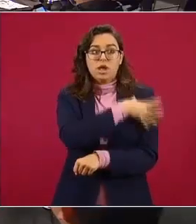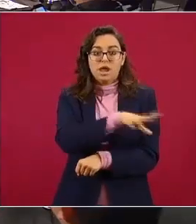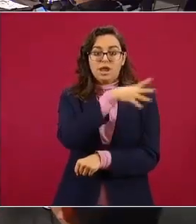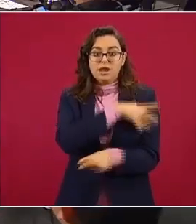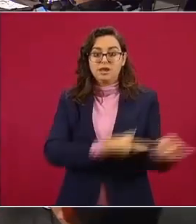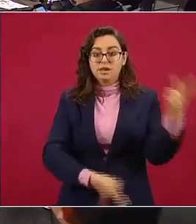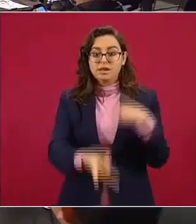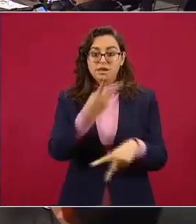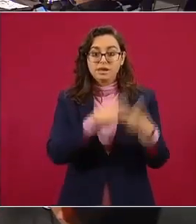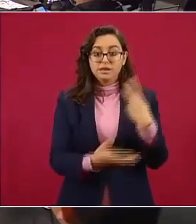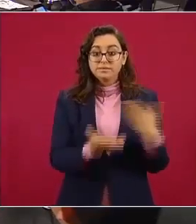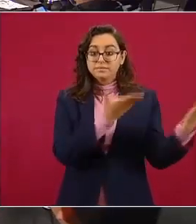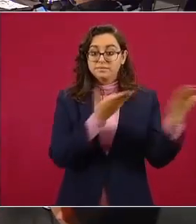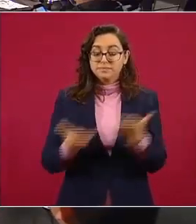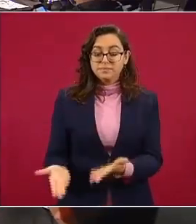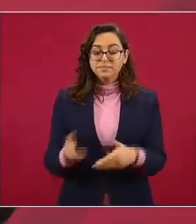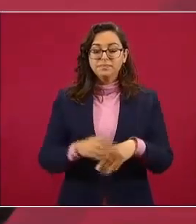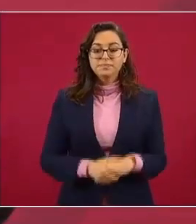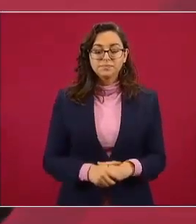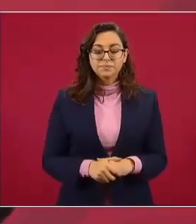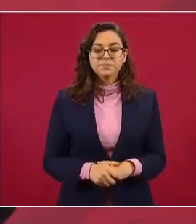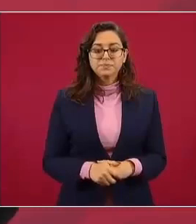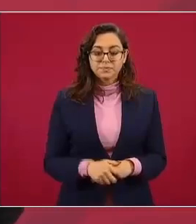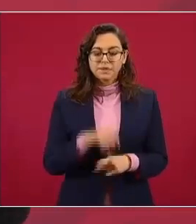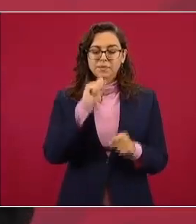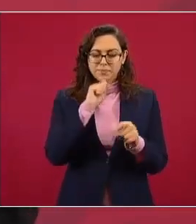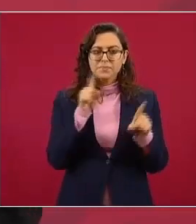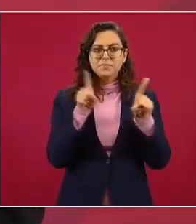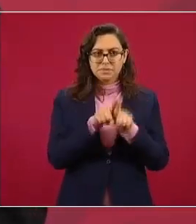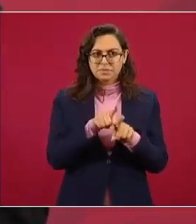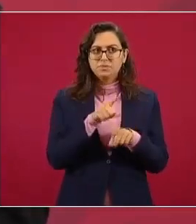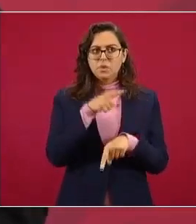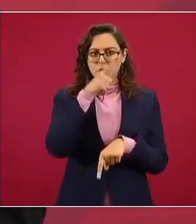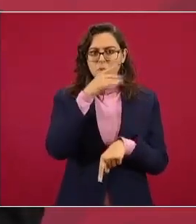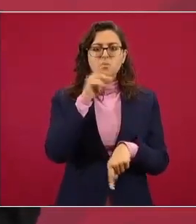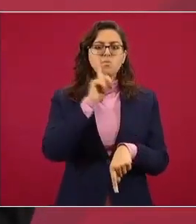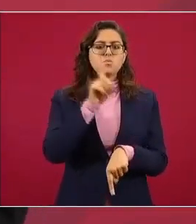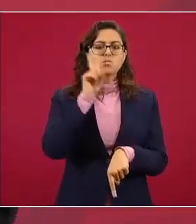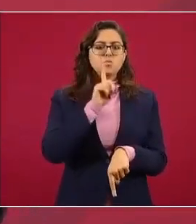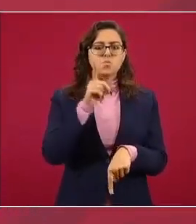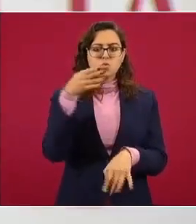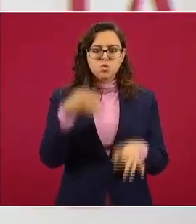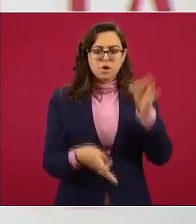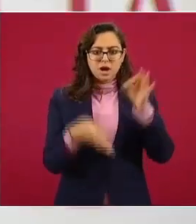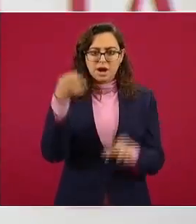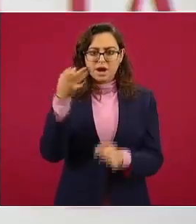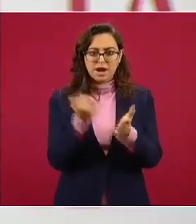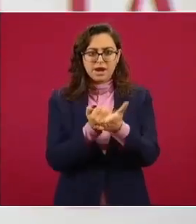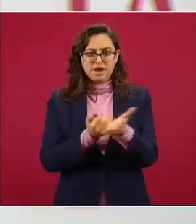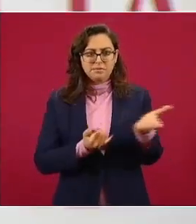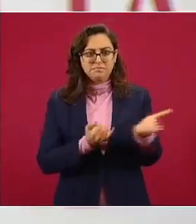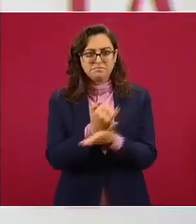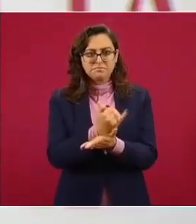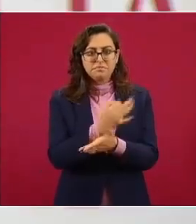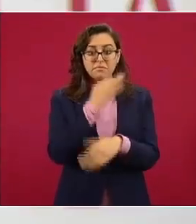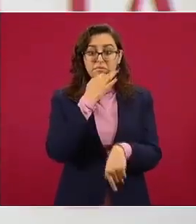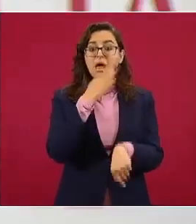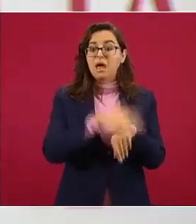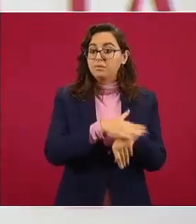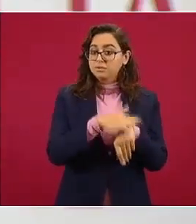aquí lo dice incluso para la jueza que en unos minutos tomará la decisión que dice